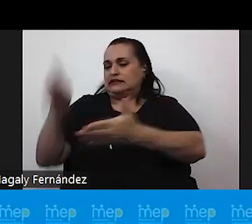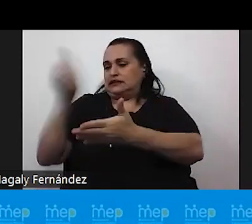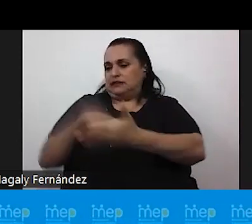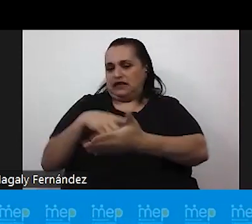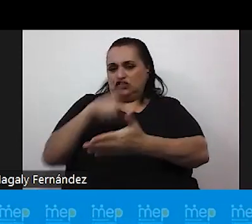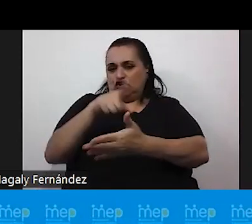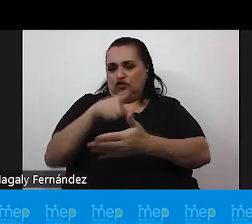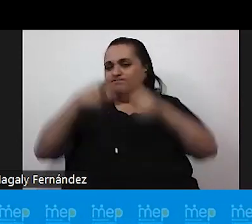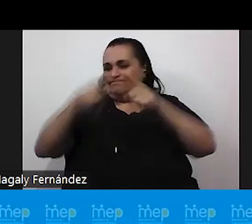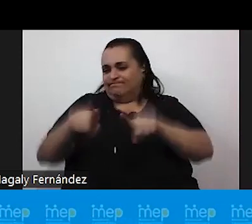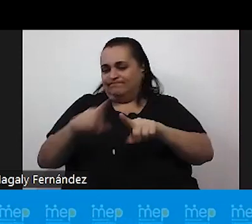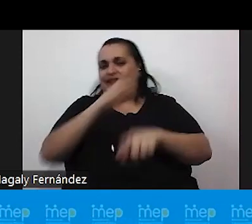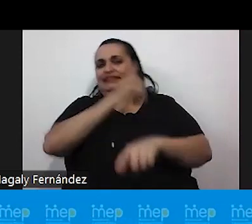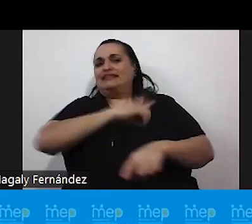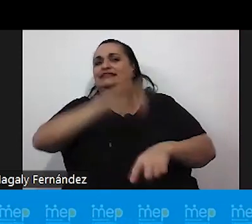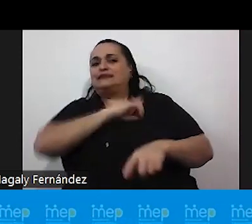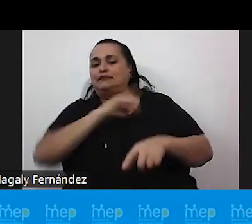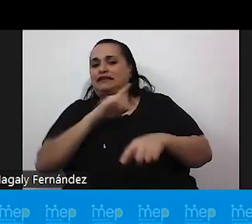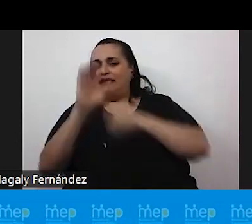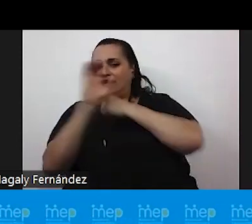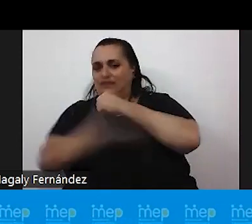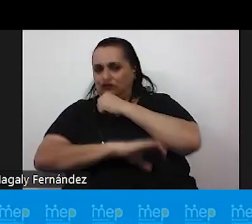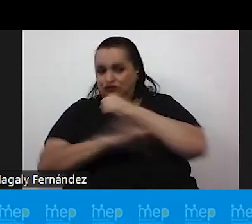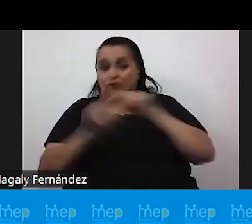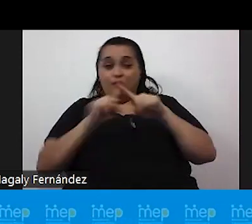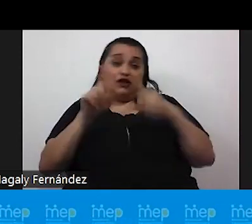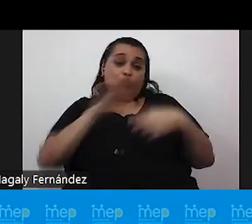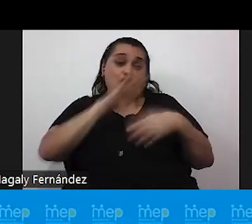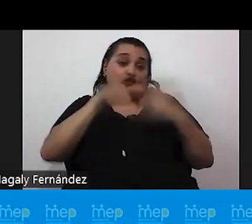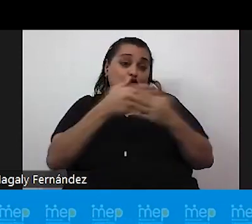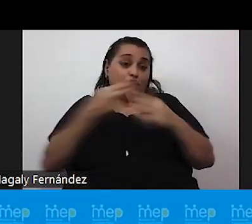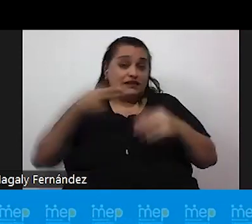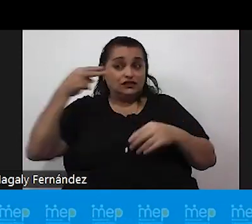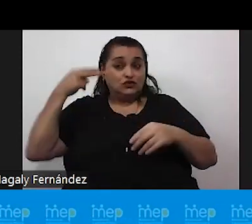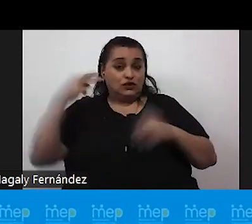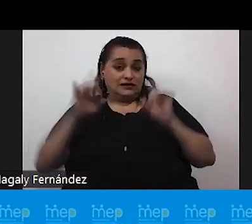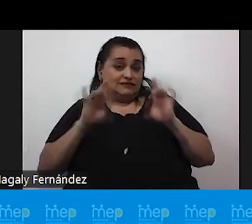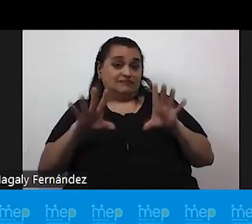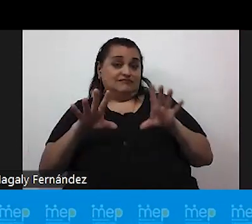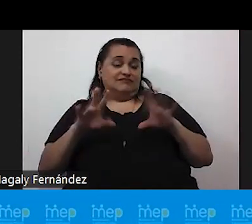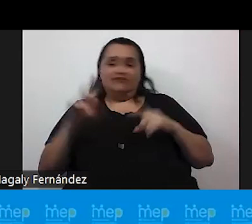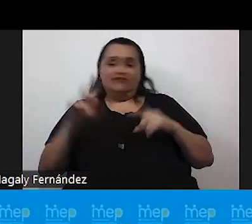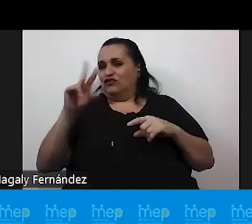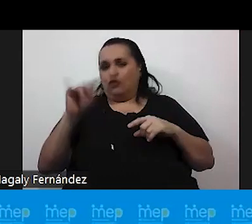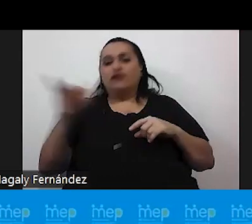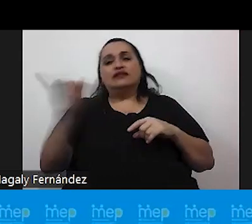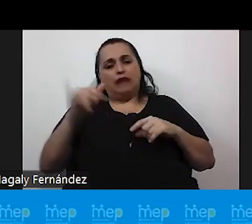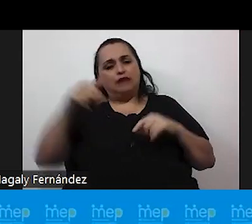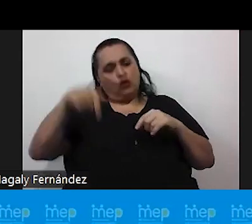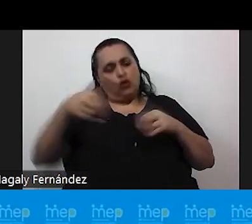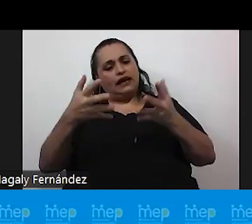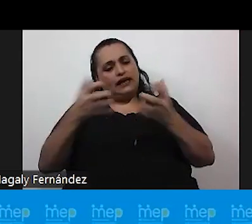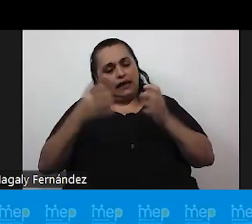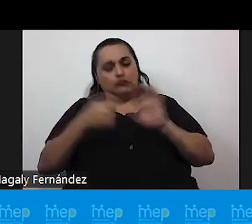disciplinarios pero no todas las historias son fatales sino también hoy queríamos compartir esta